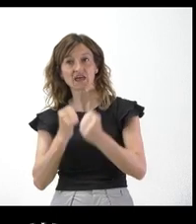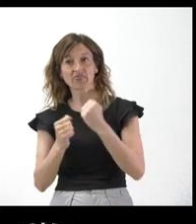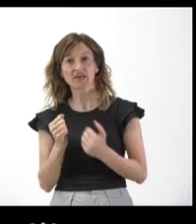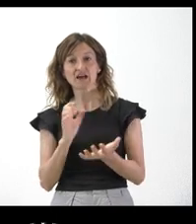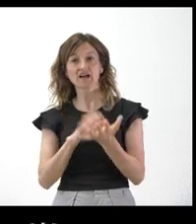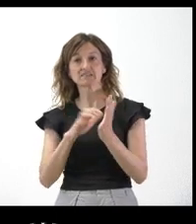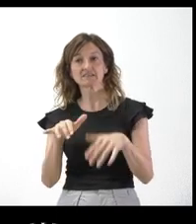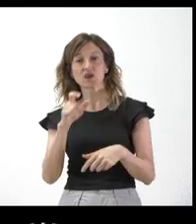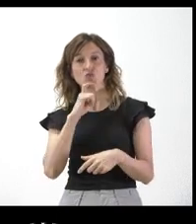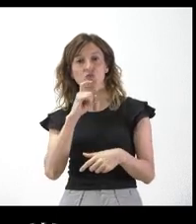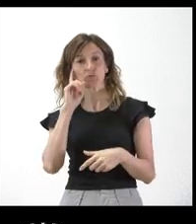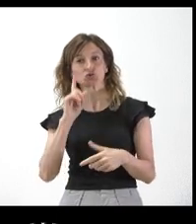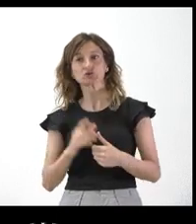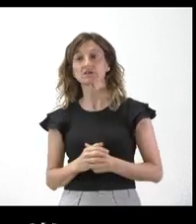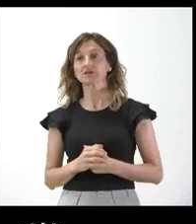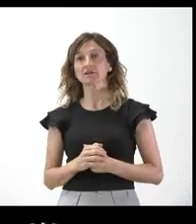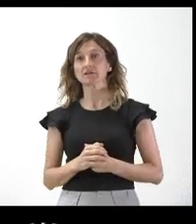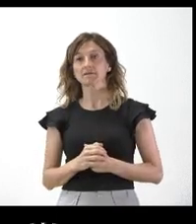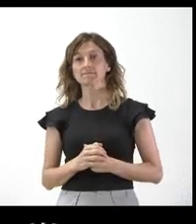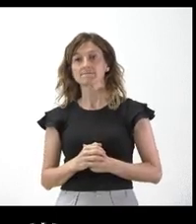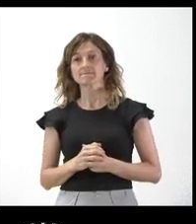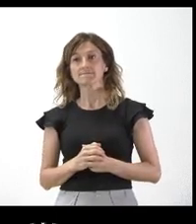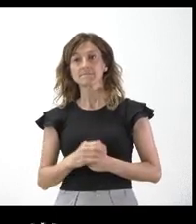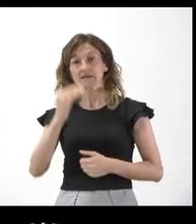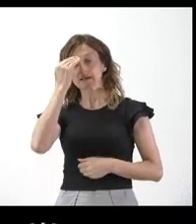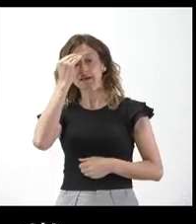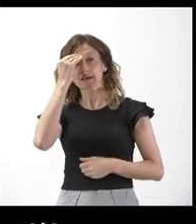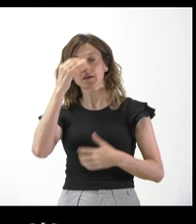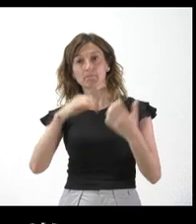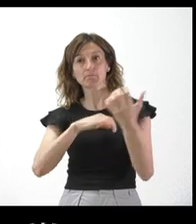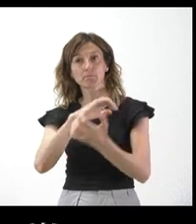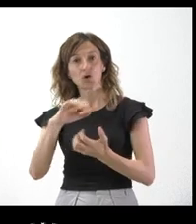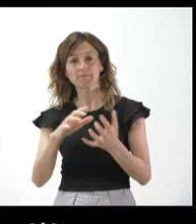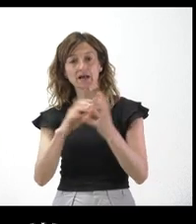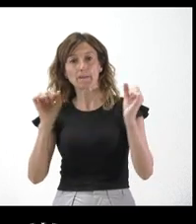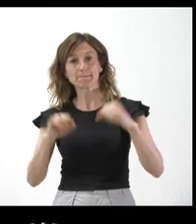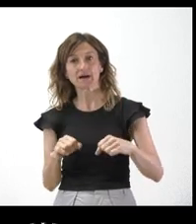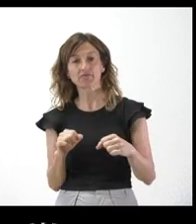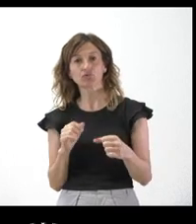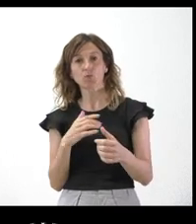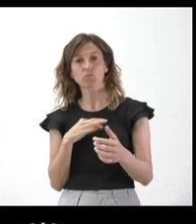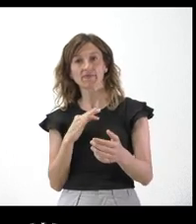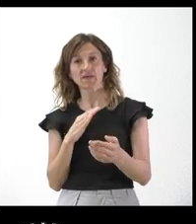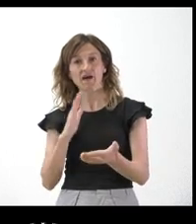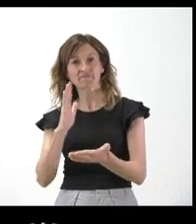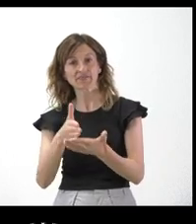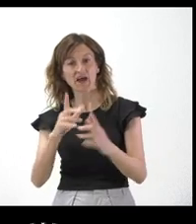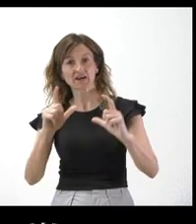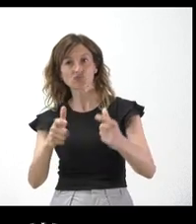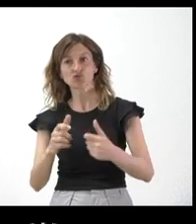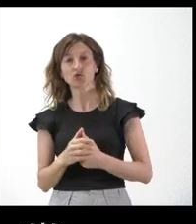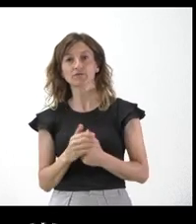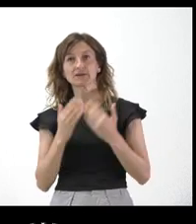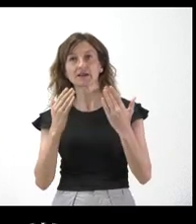Castilla y León si creen que toda esta polémica con los pactos puede un poco enturbiar la reunión y el mensaje.